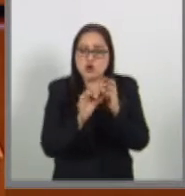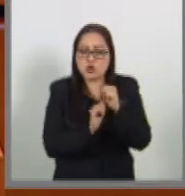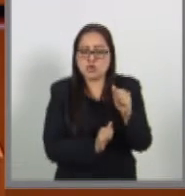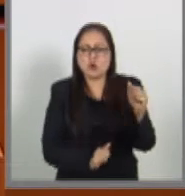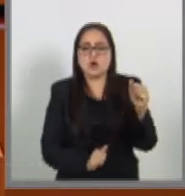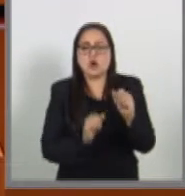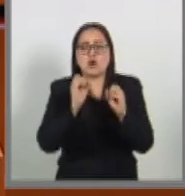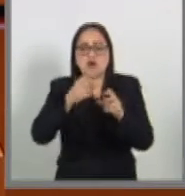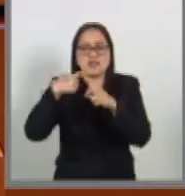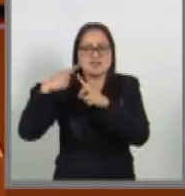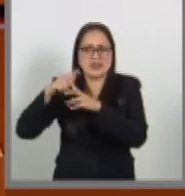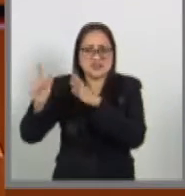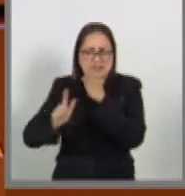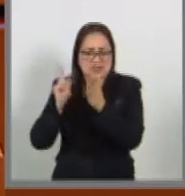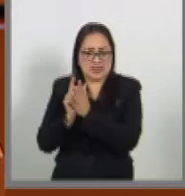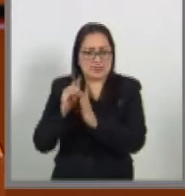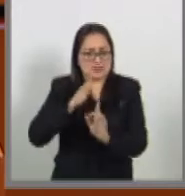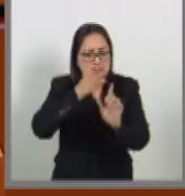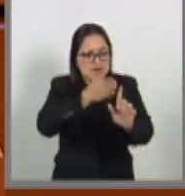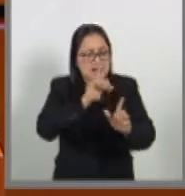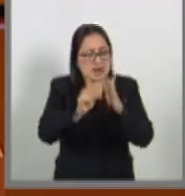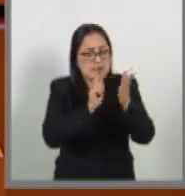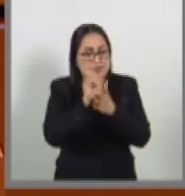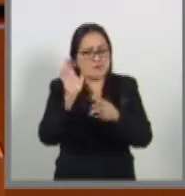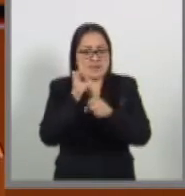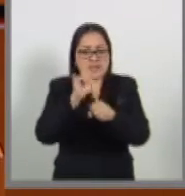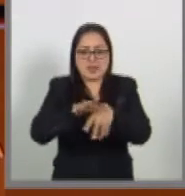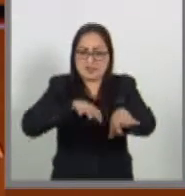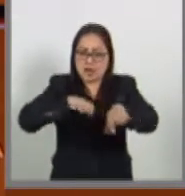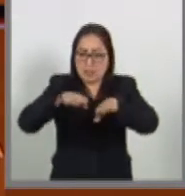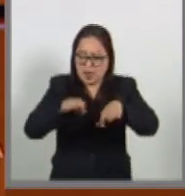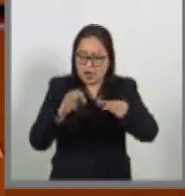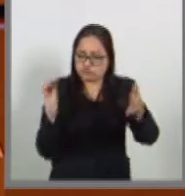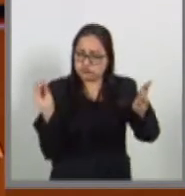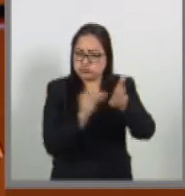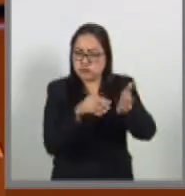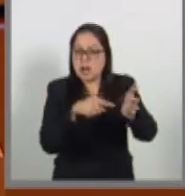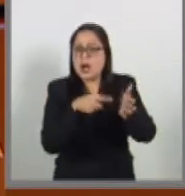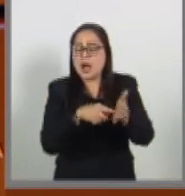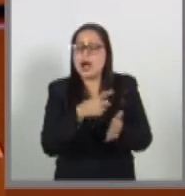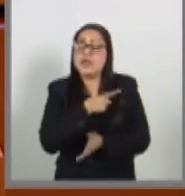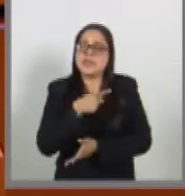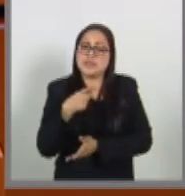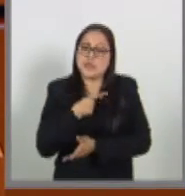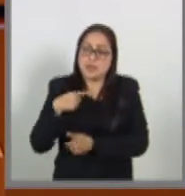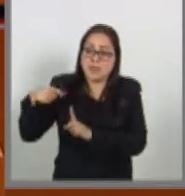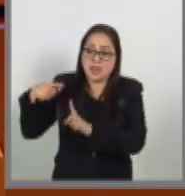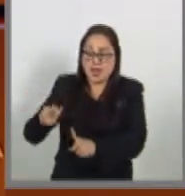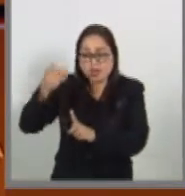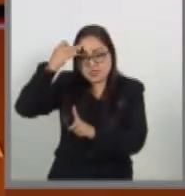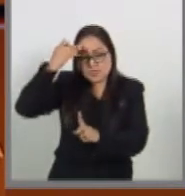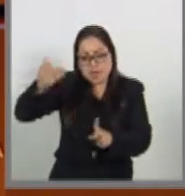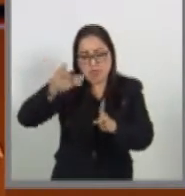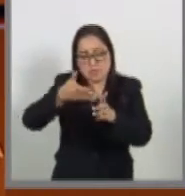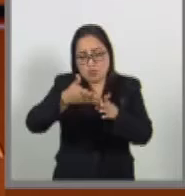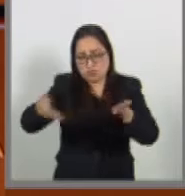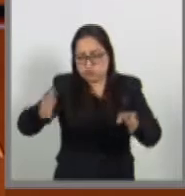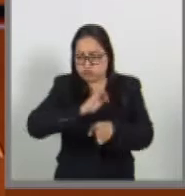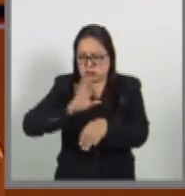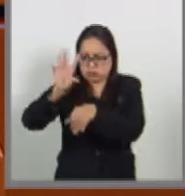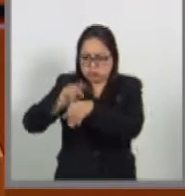otras leyes, particularmente la Ley Federal del Trabajo, en donde deben gozar de tiempos que